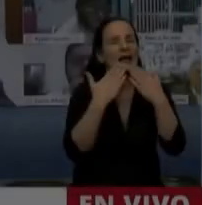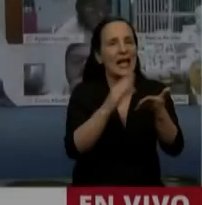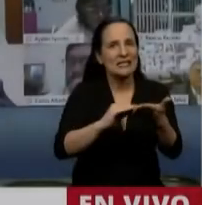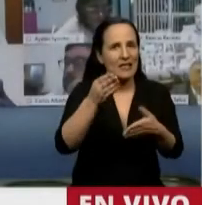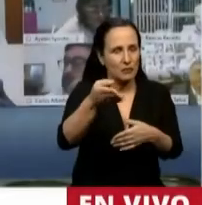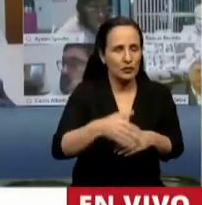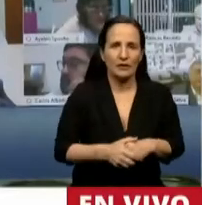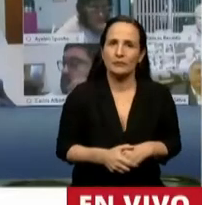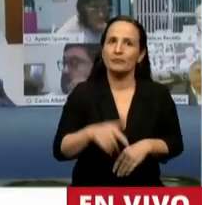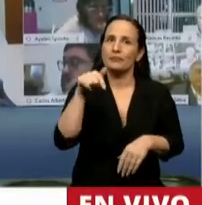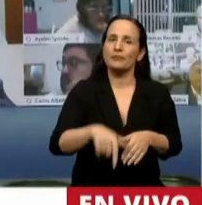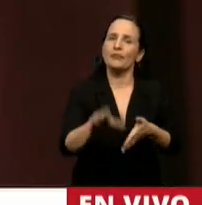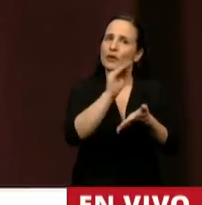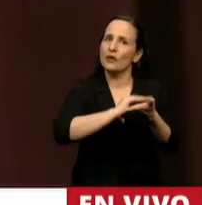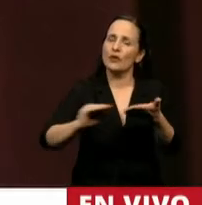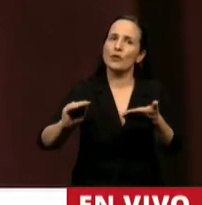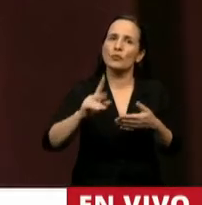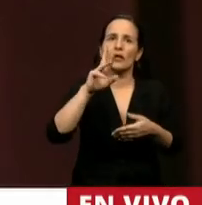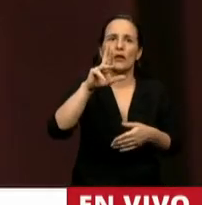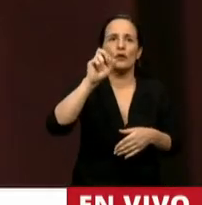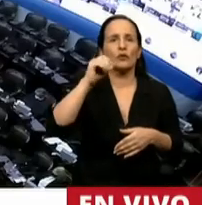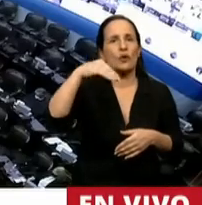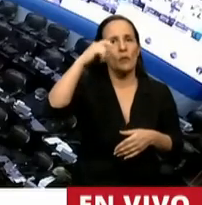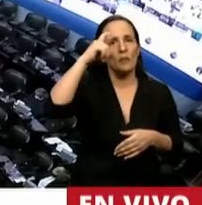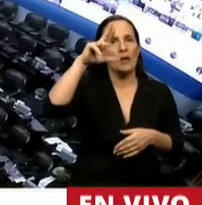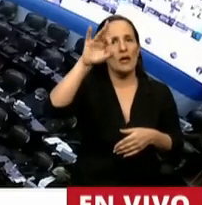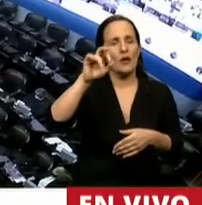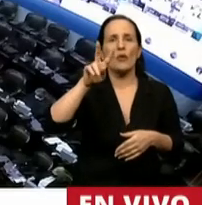Tiene la palabra el diputado Romero Víctor.